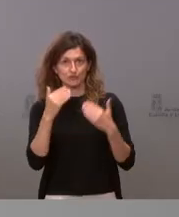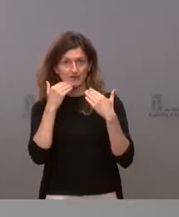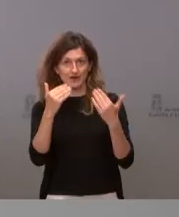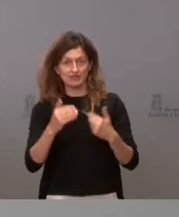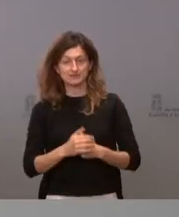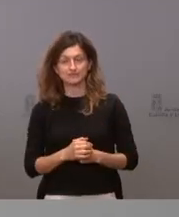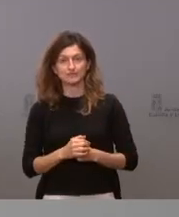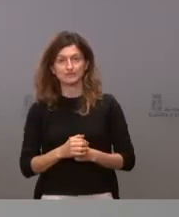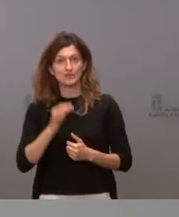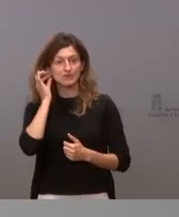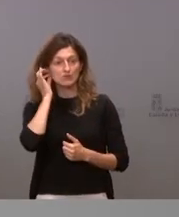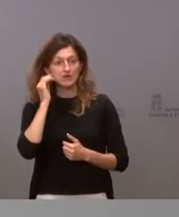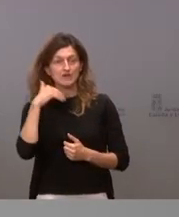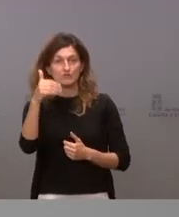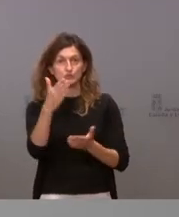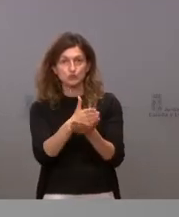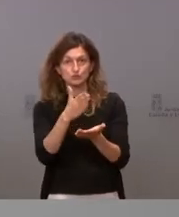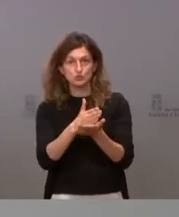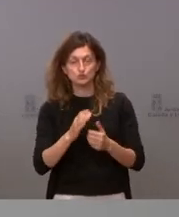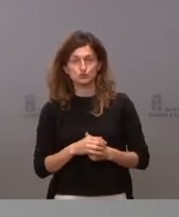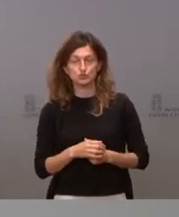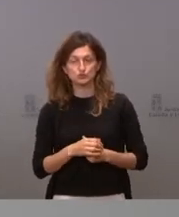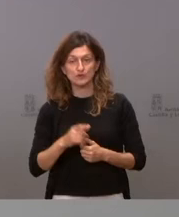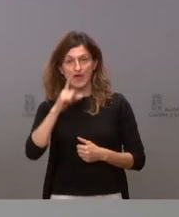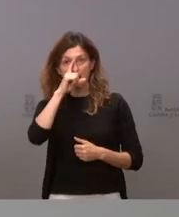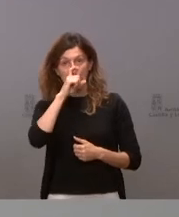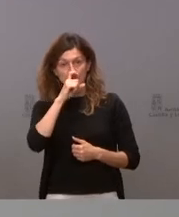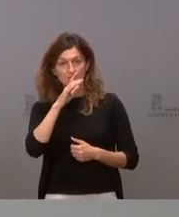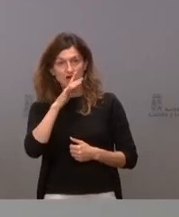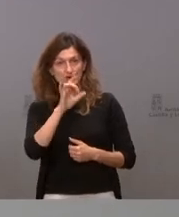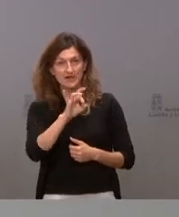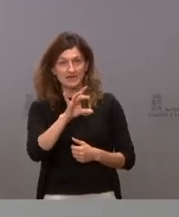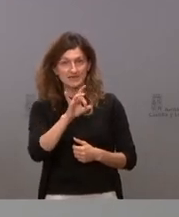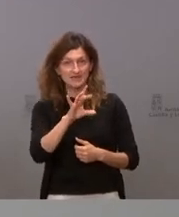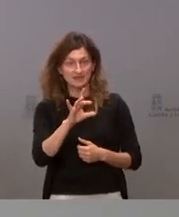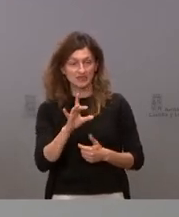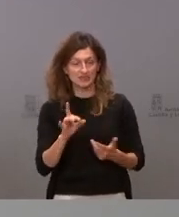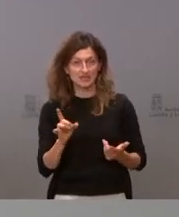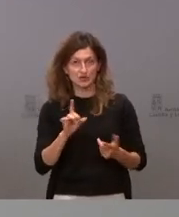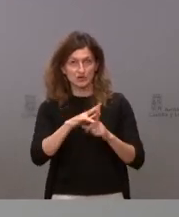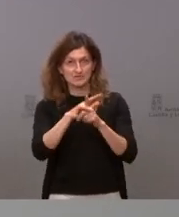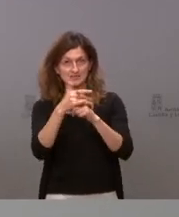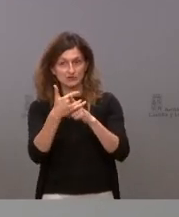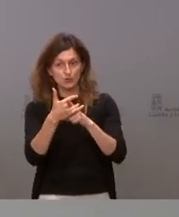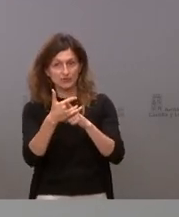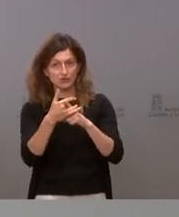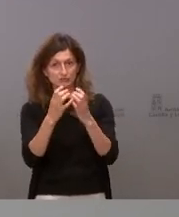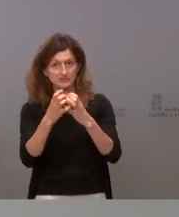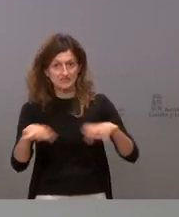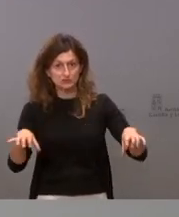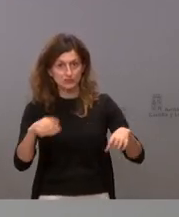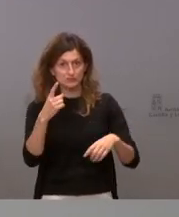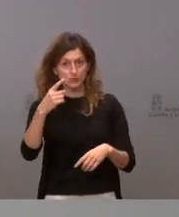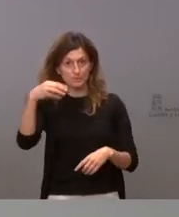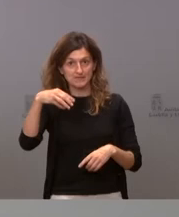Sí, respecto a futuros cursos hay que recordar que actualmente ahora no están en 15 alumnos. sea, la situación de los desdobles al metro y